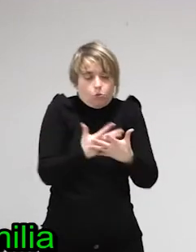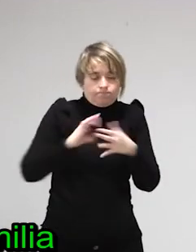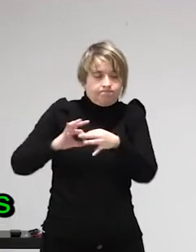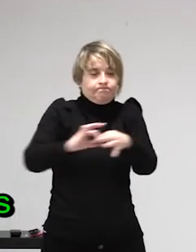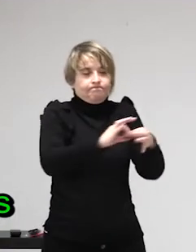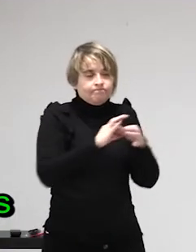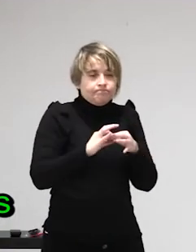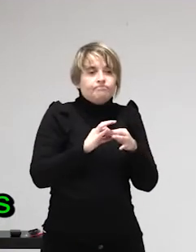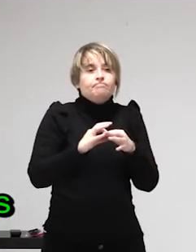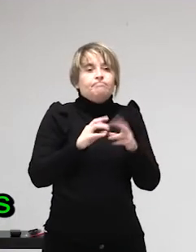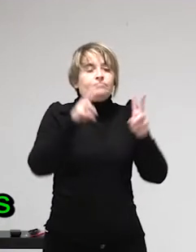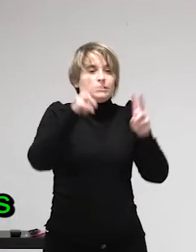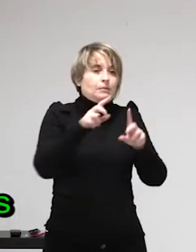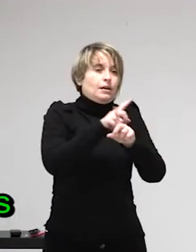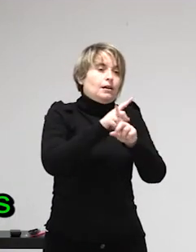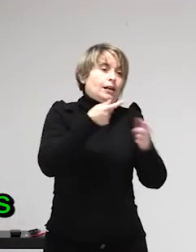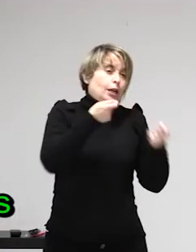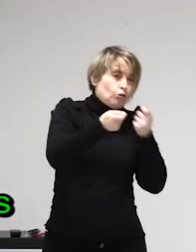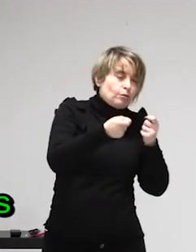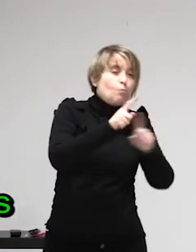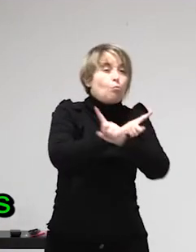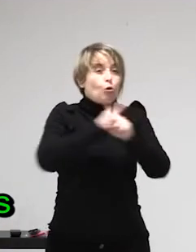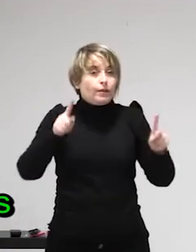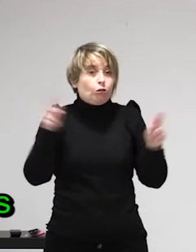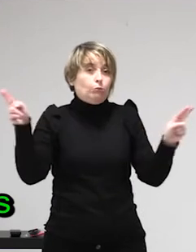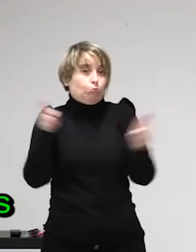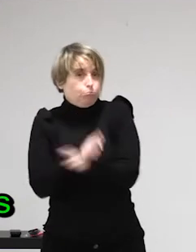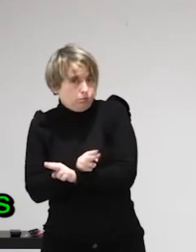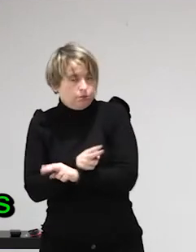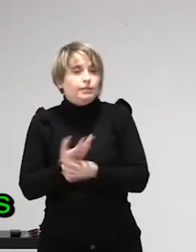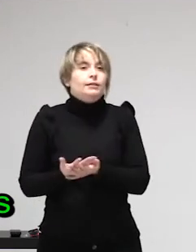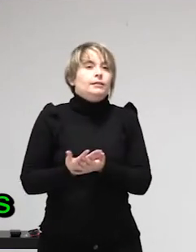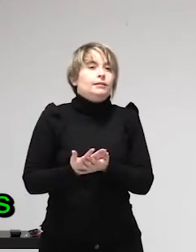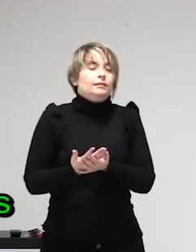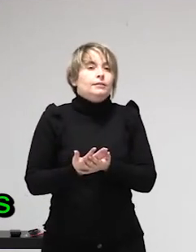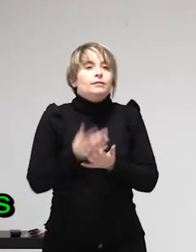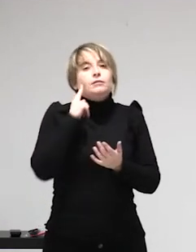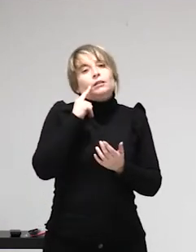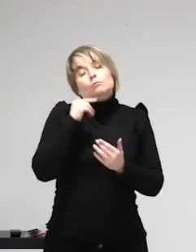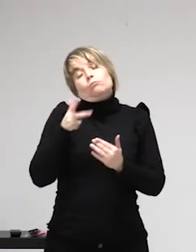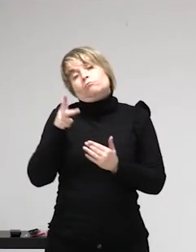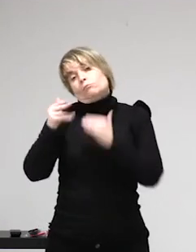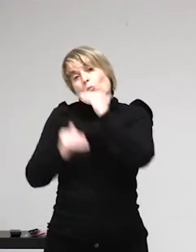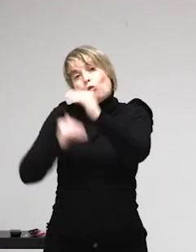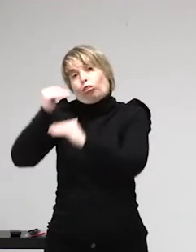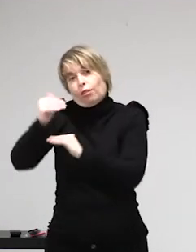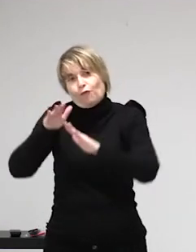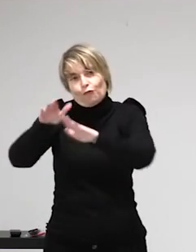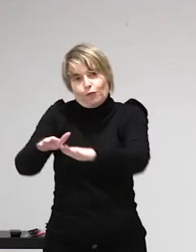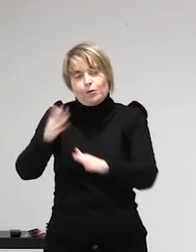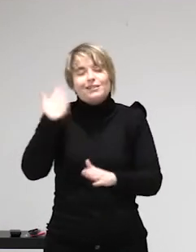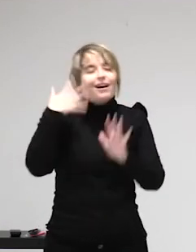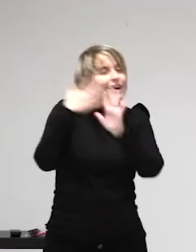familia y que necesitan hacer estos trabajos en unas condiciones dignas, ¿no? Yo me